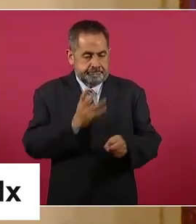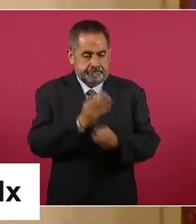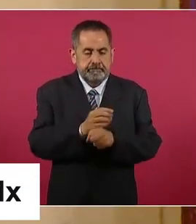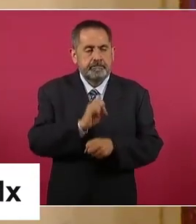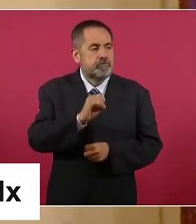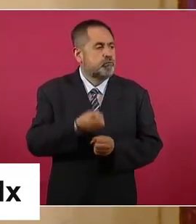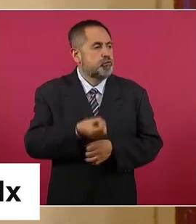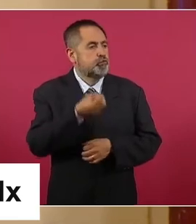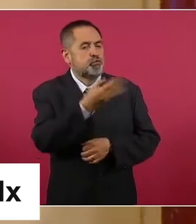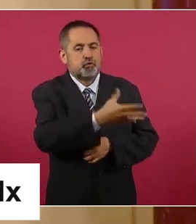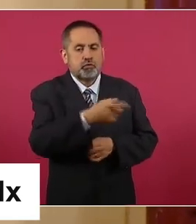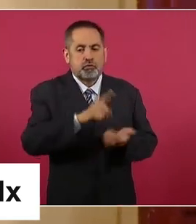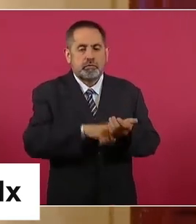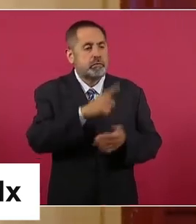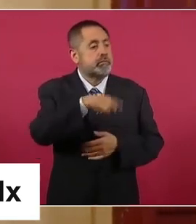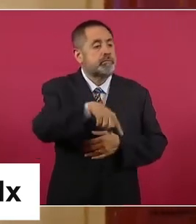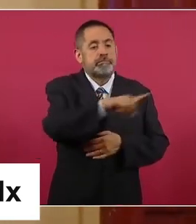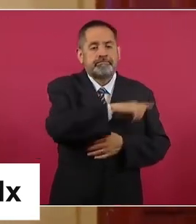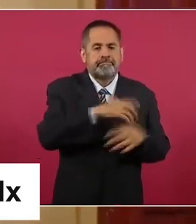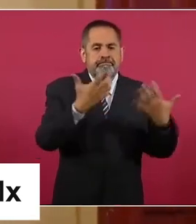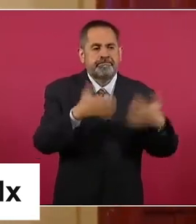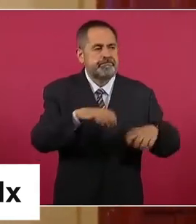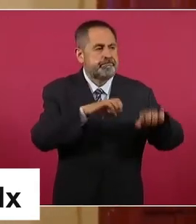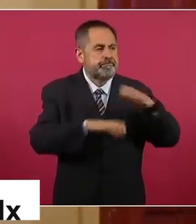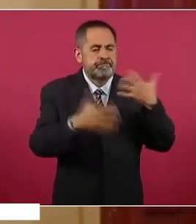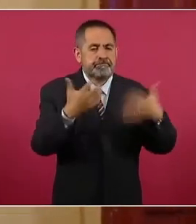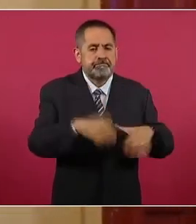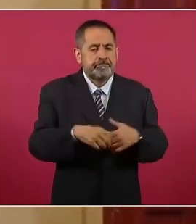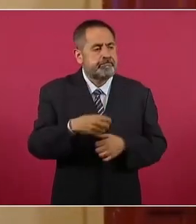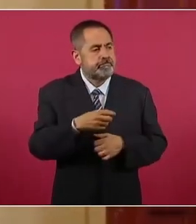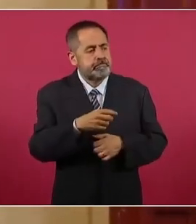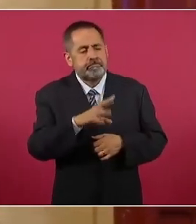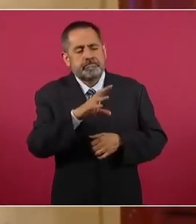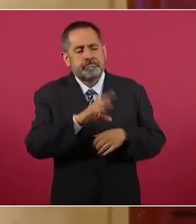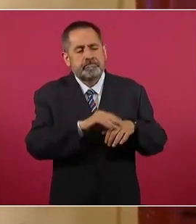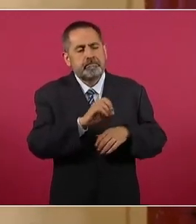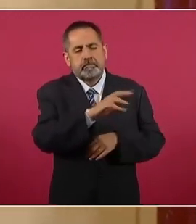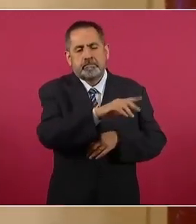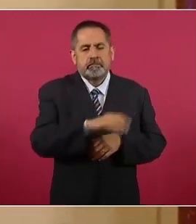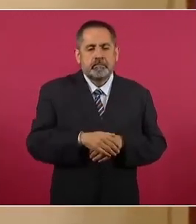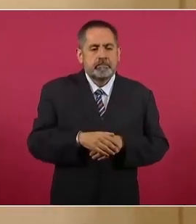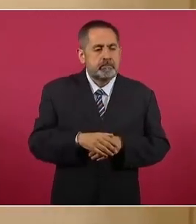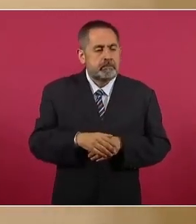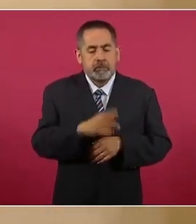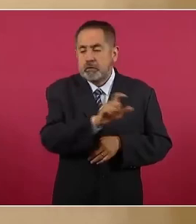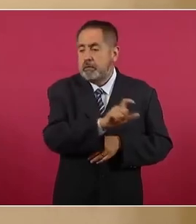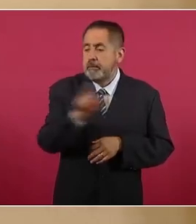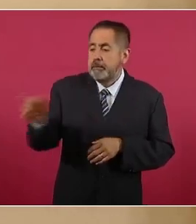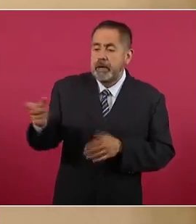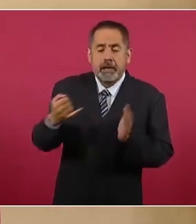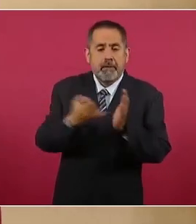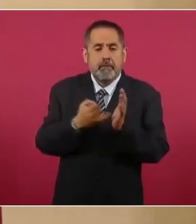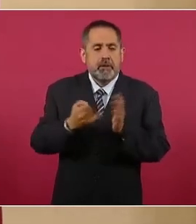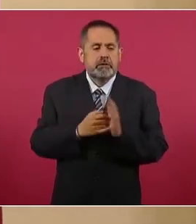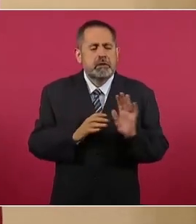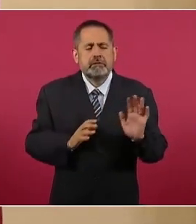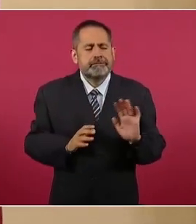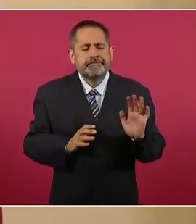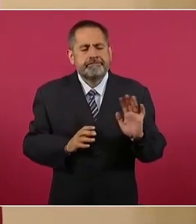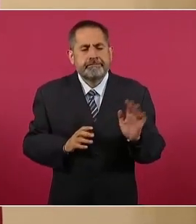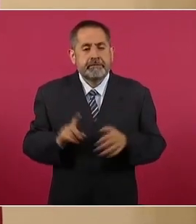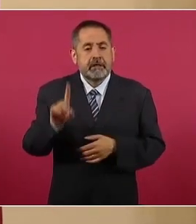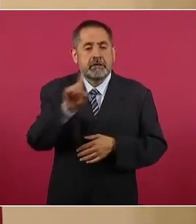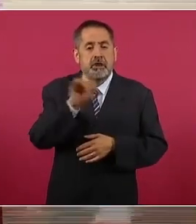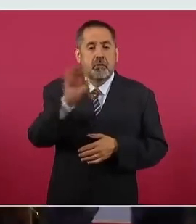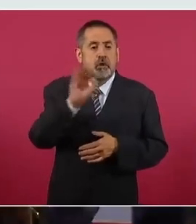a las grandes corporaciones económicas y financieras el privilegio de diferir el pago de impuestos hasta por el